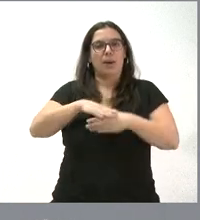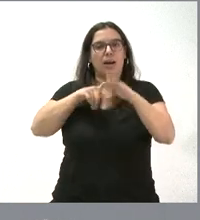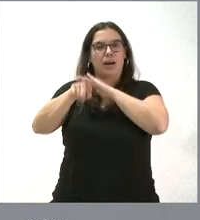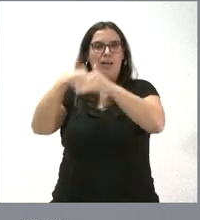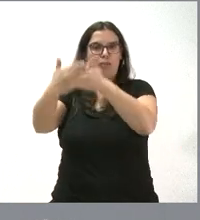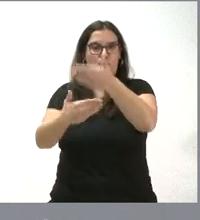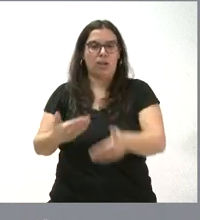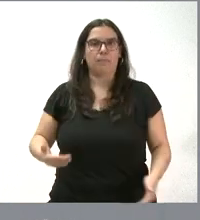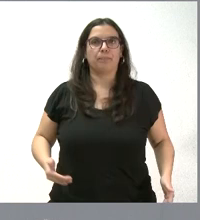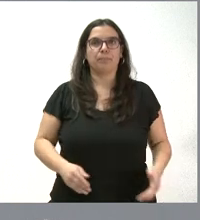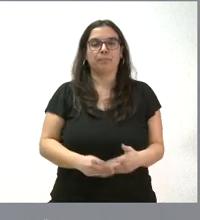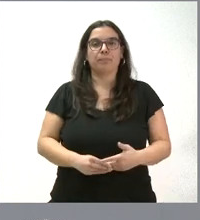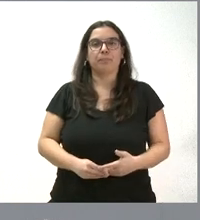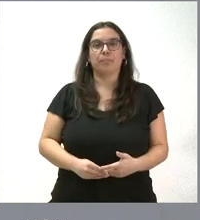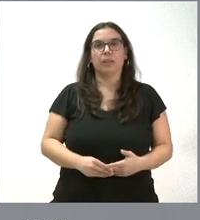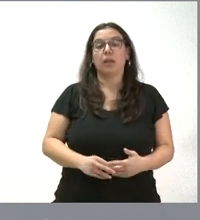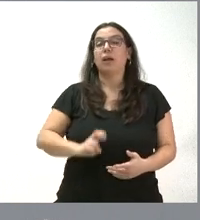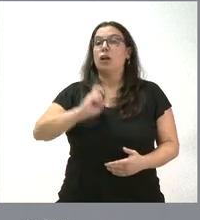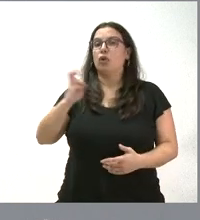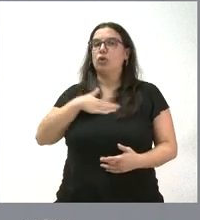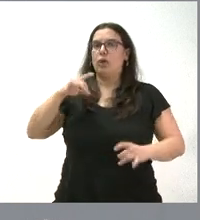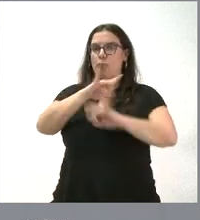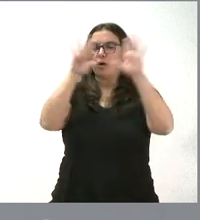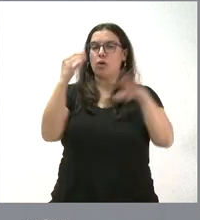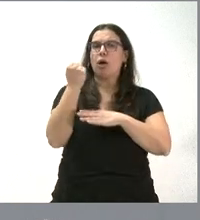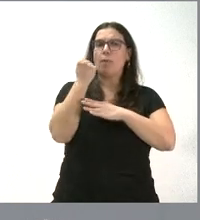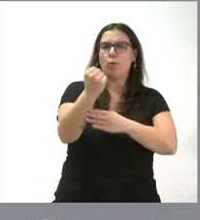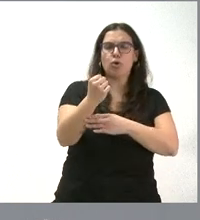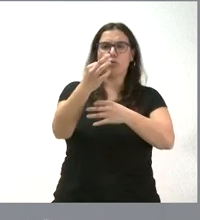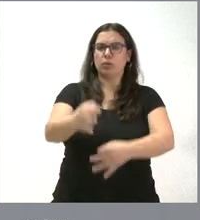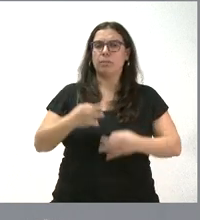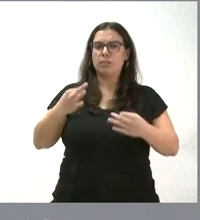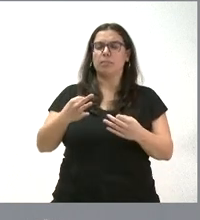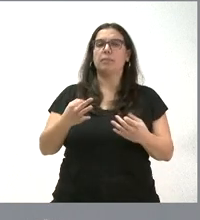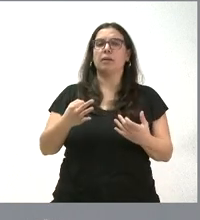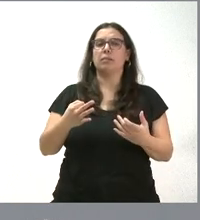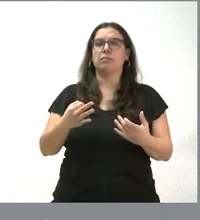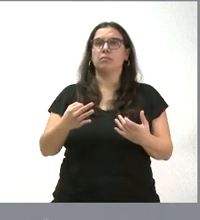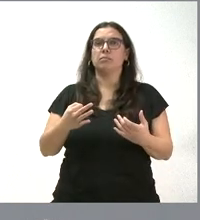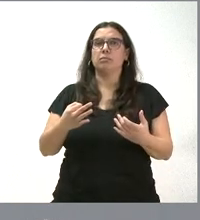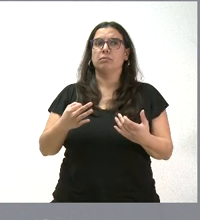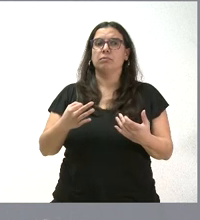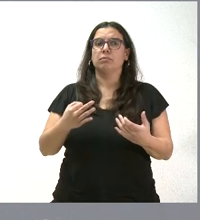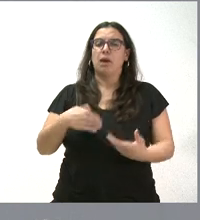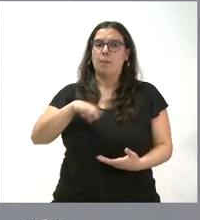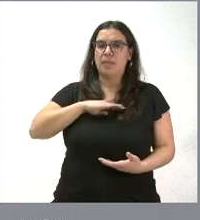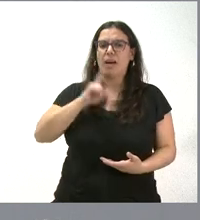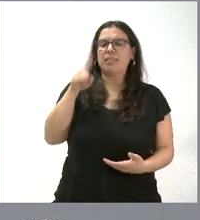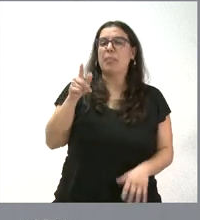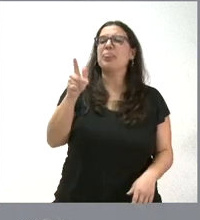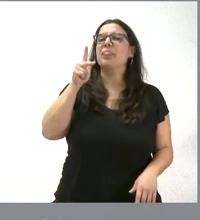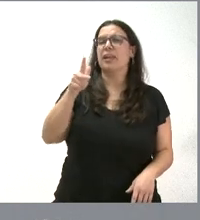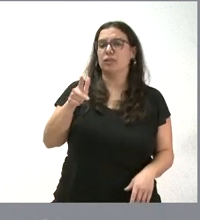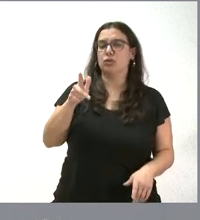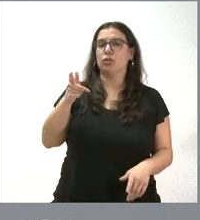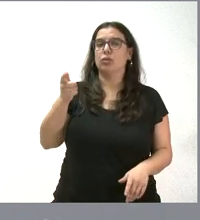actuaciones administrativas. Y en el otro quiero ser muy claro. Nuestro apoyo y nuestro respaldo a la capacidad y también al derecho que tienen